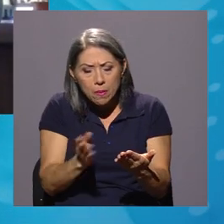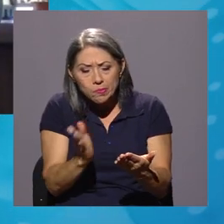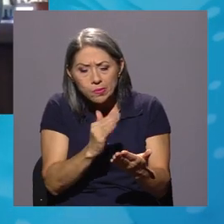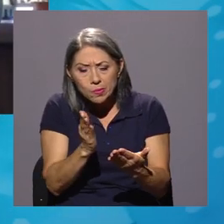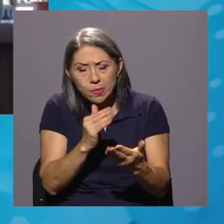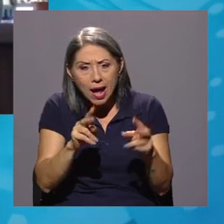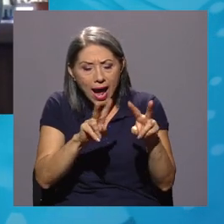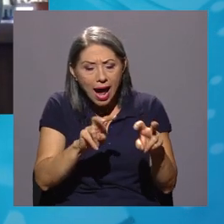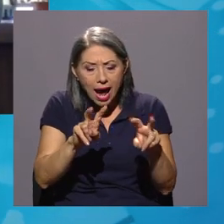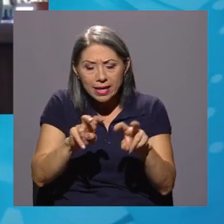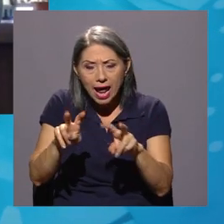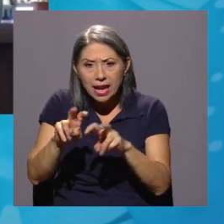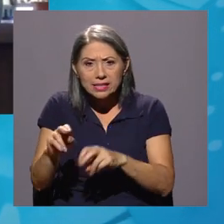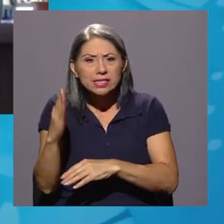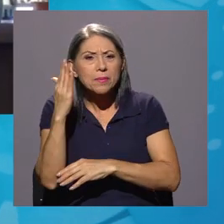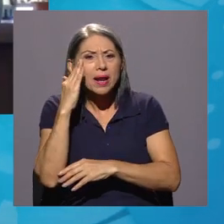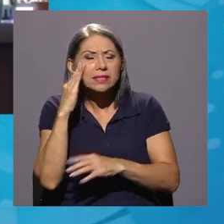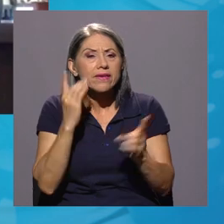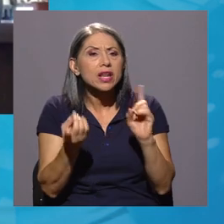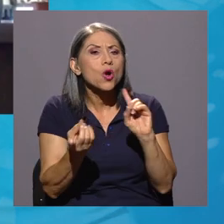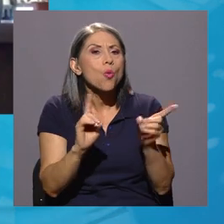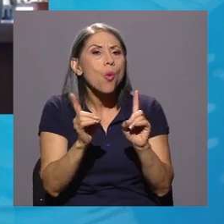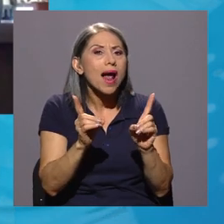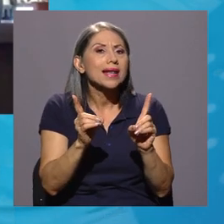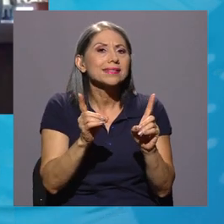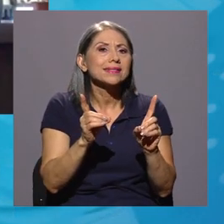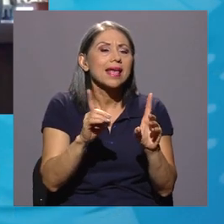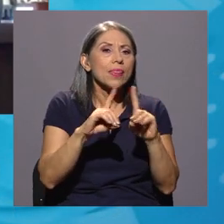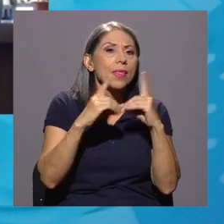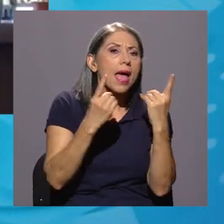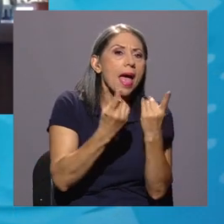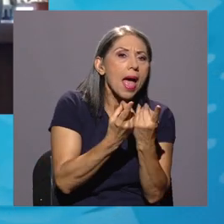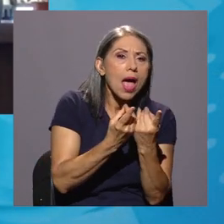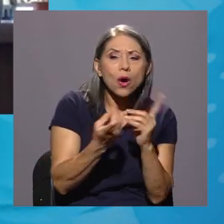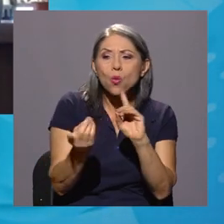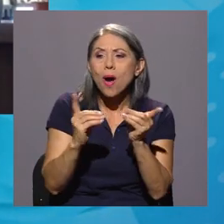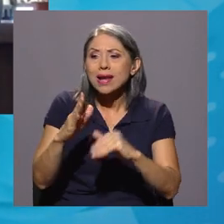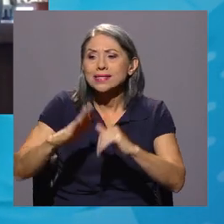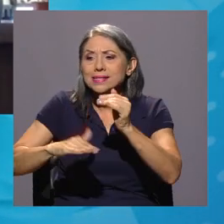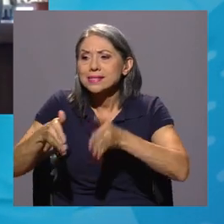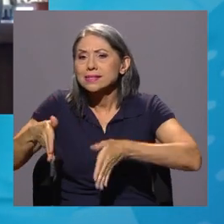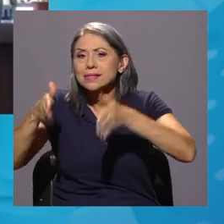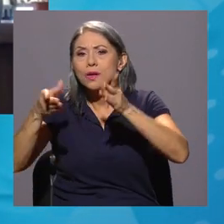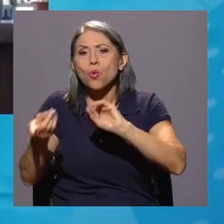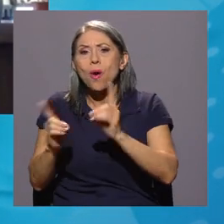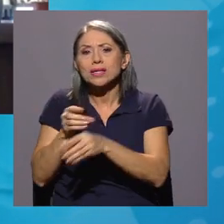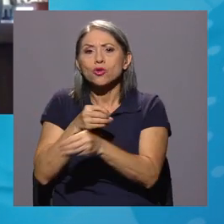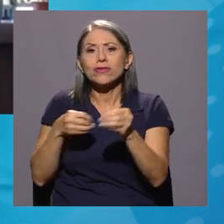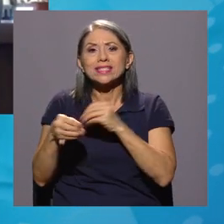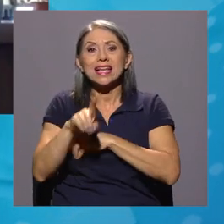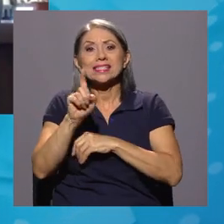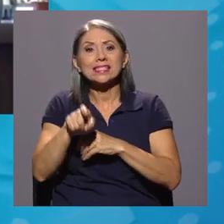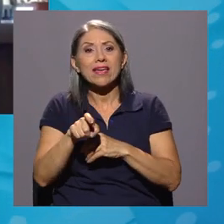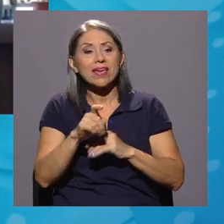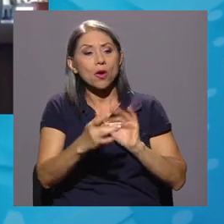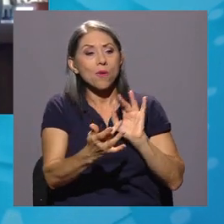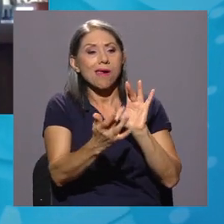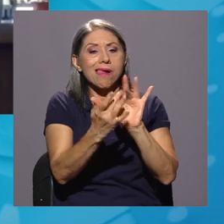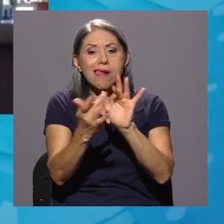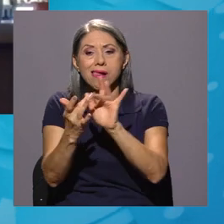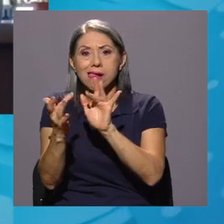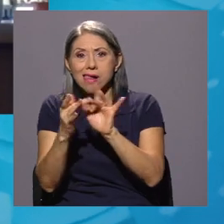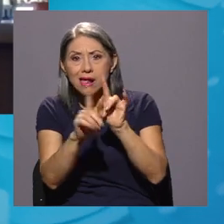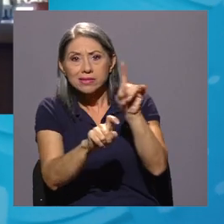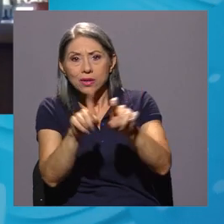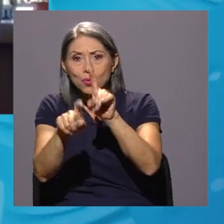preliminar a cuáles unidades o inclusive oficinas hay que hacer la consulta. Primero lo